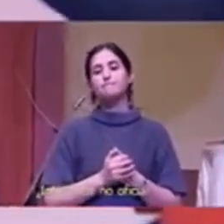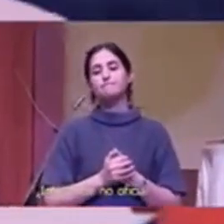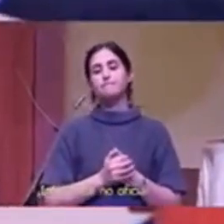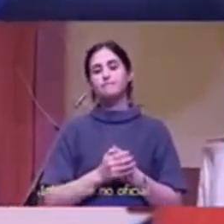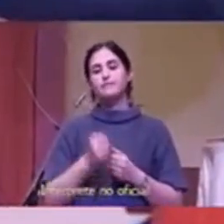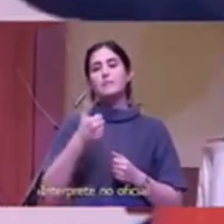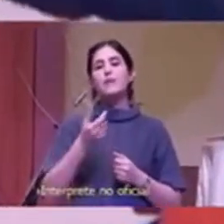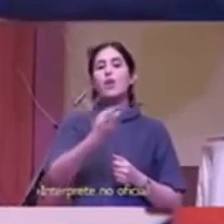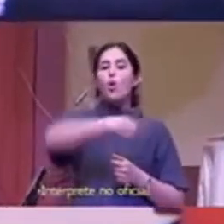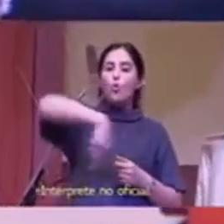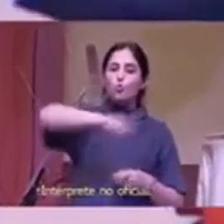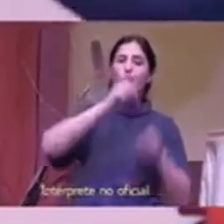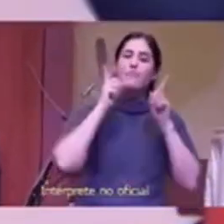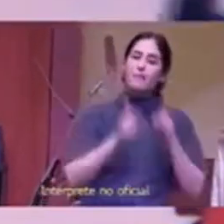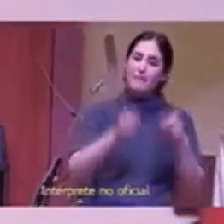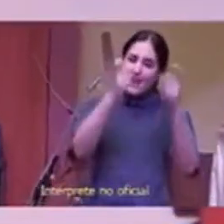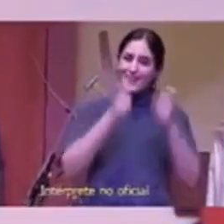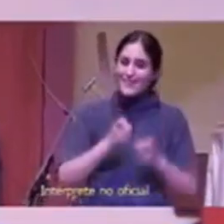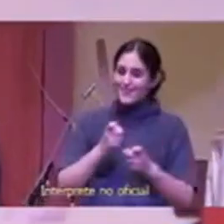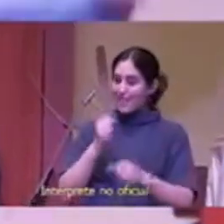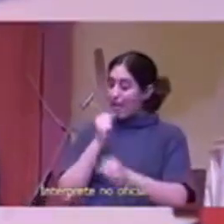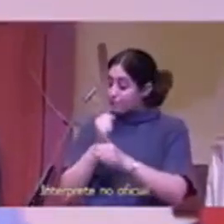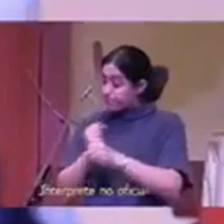pueden alcanzar a las personas que están acá